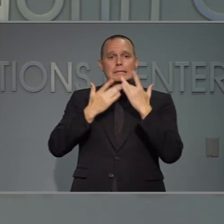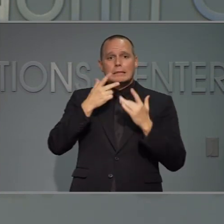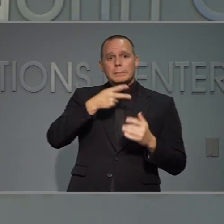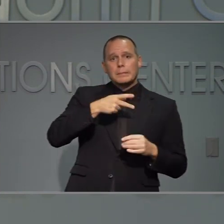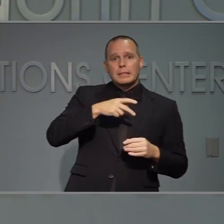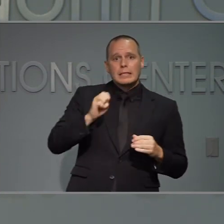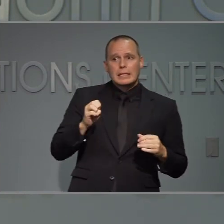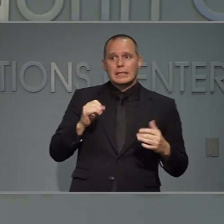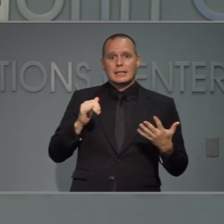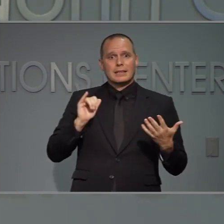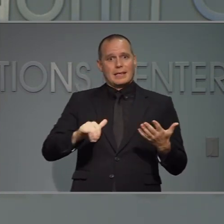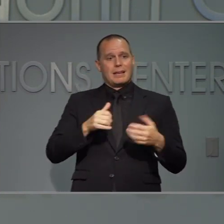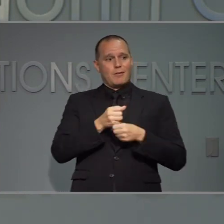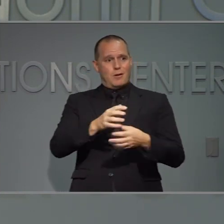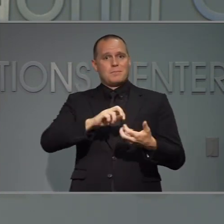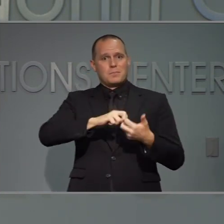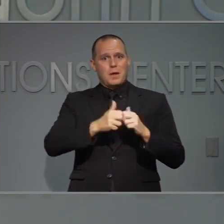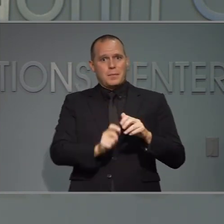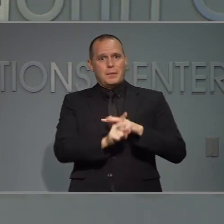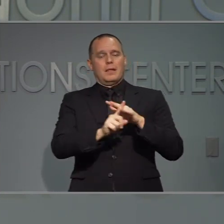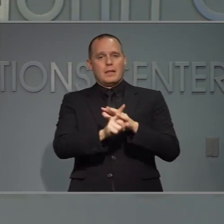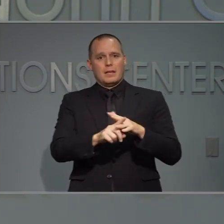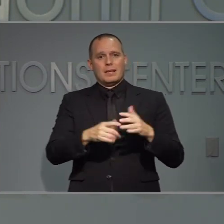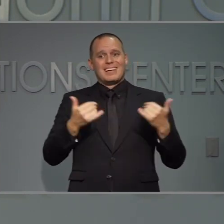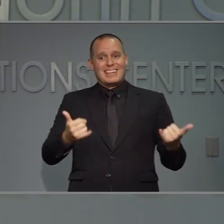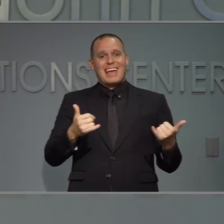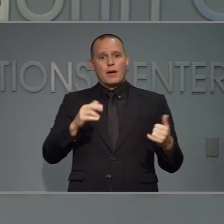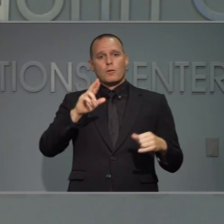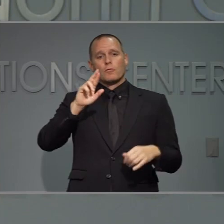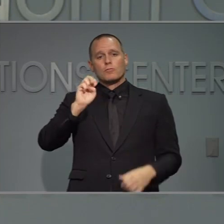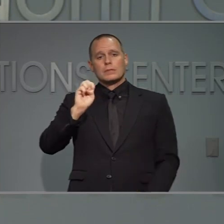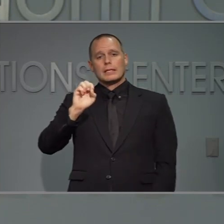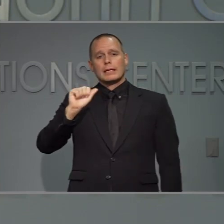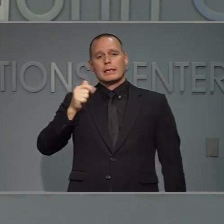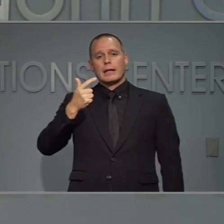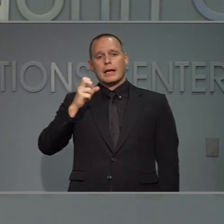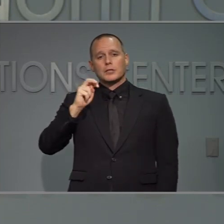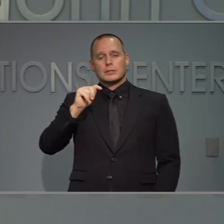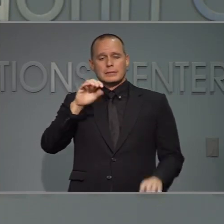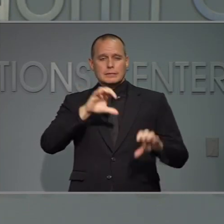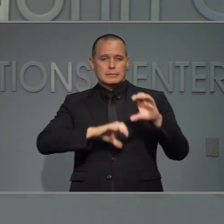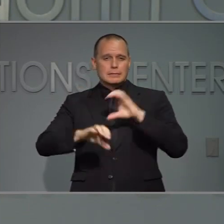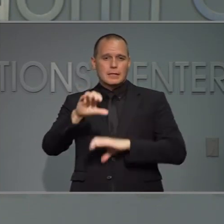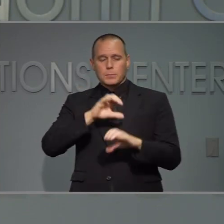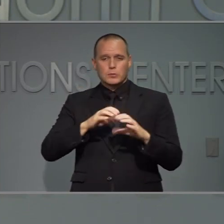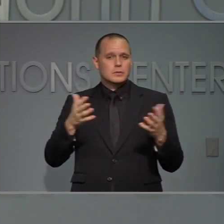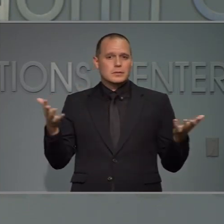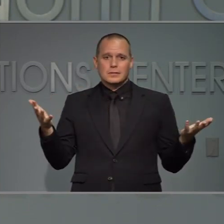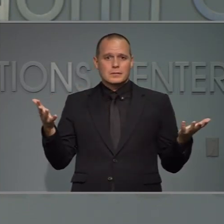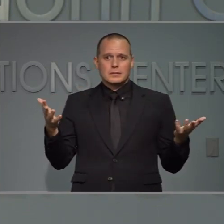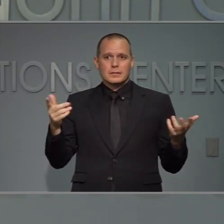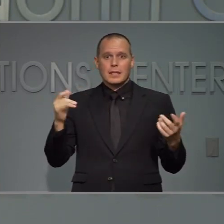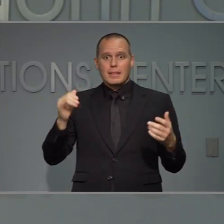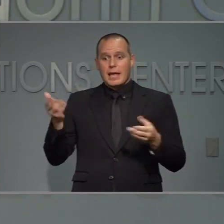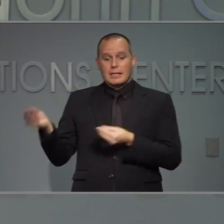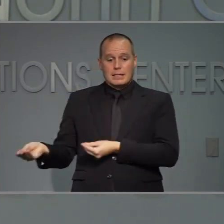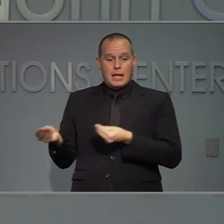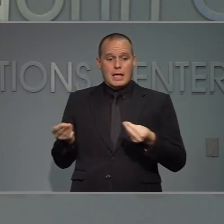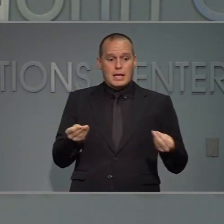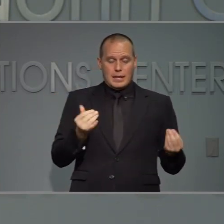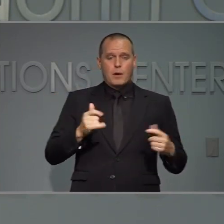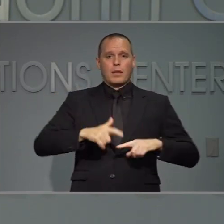protección personal se hizo más dificultoso y ahora estamos sabiendo que el suministro de reagentes